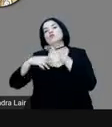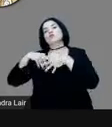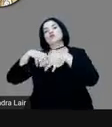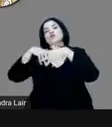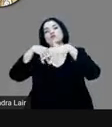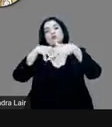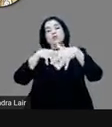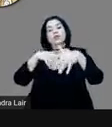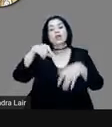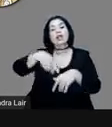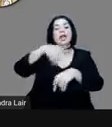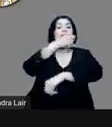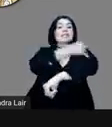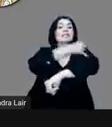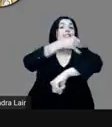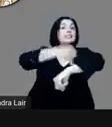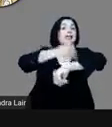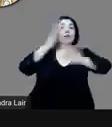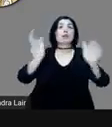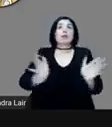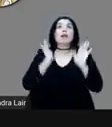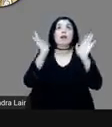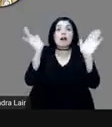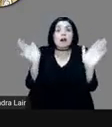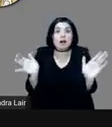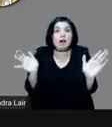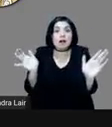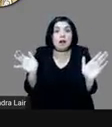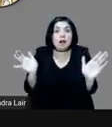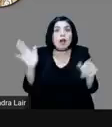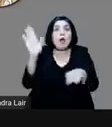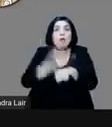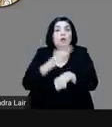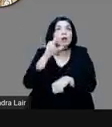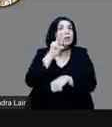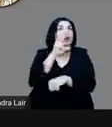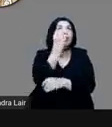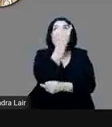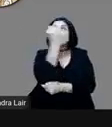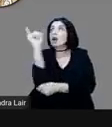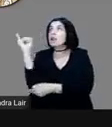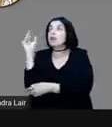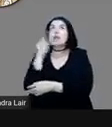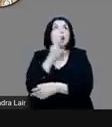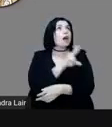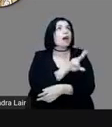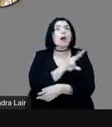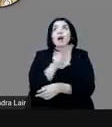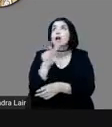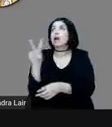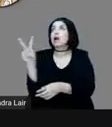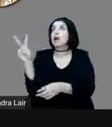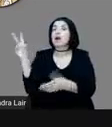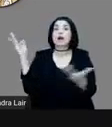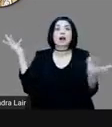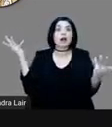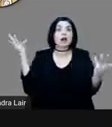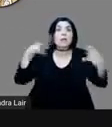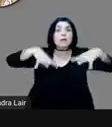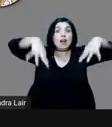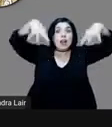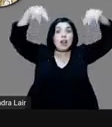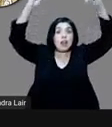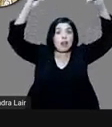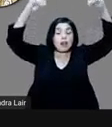¿verdad? Donde se sorprenden por los jardines, por los palacios,